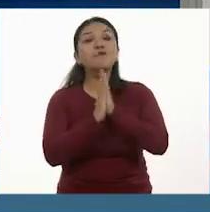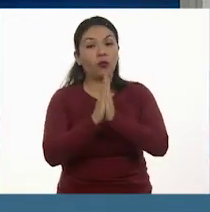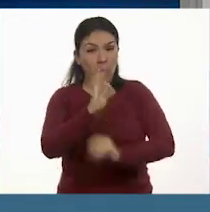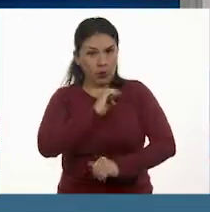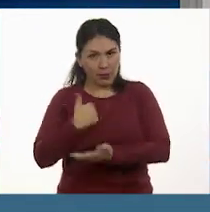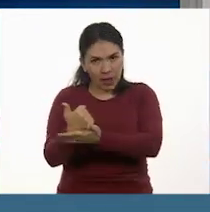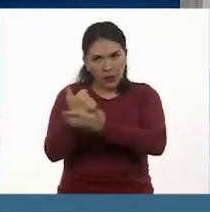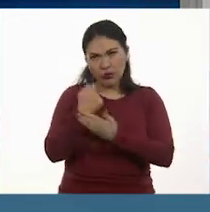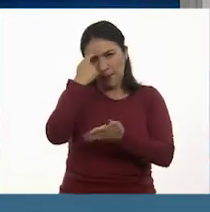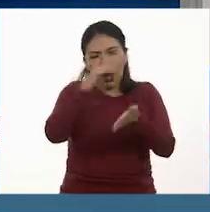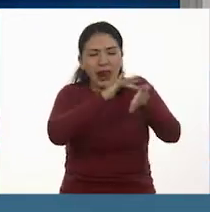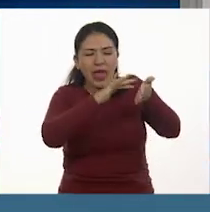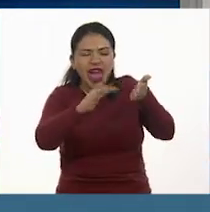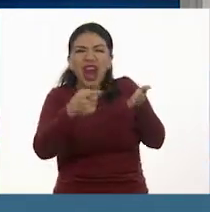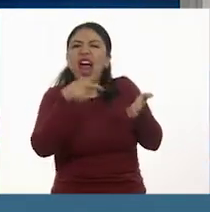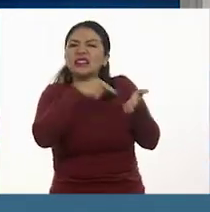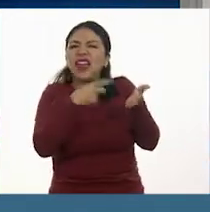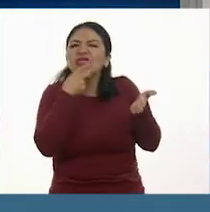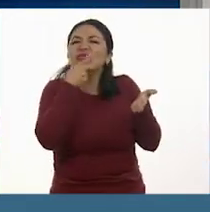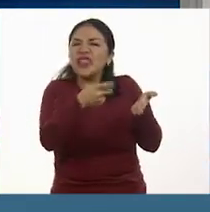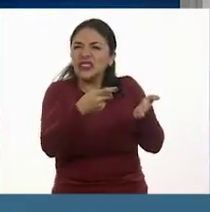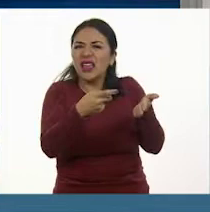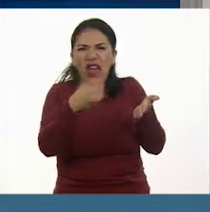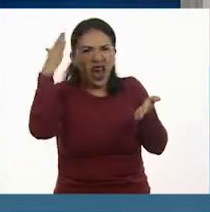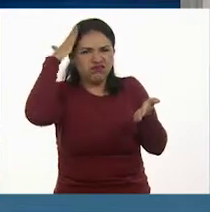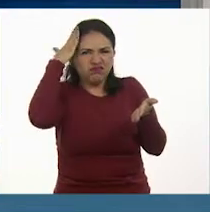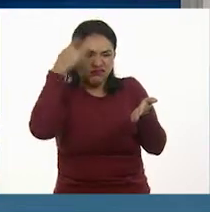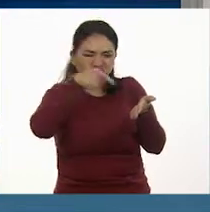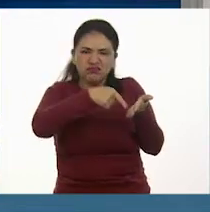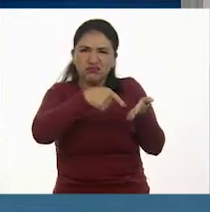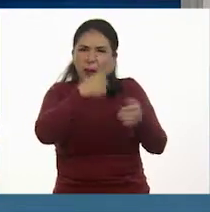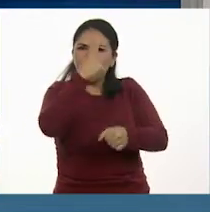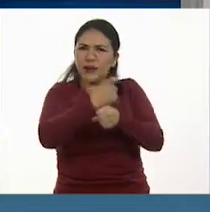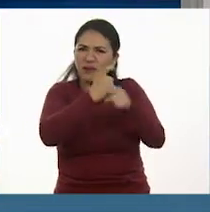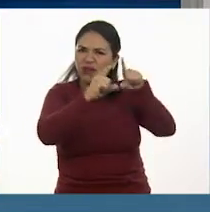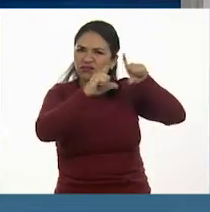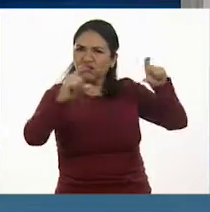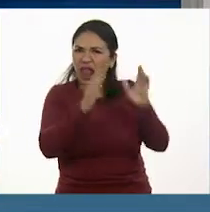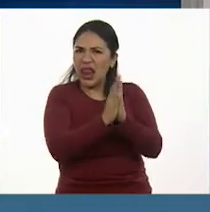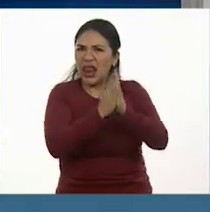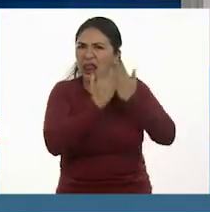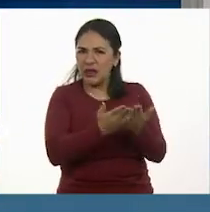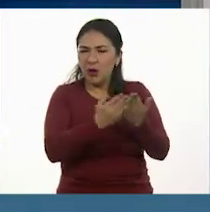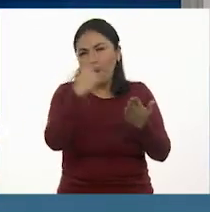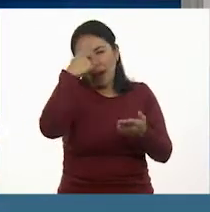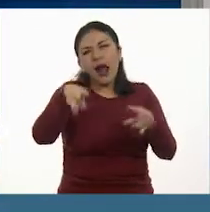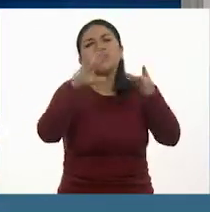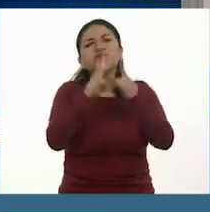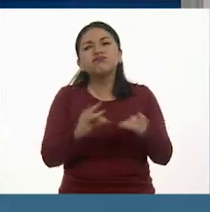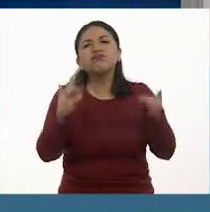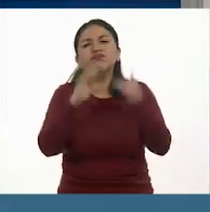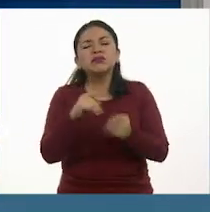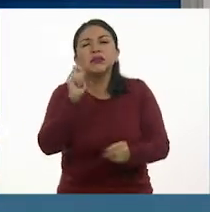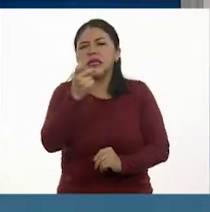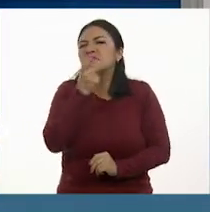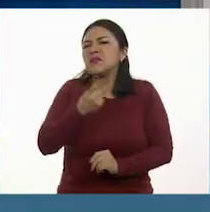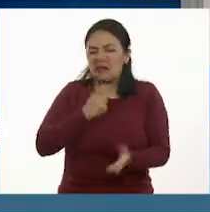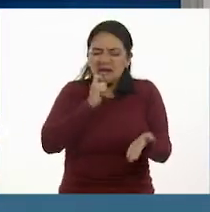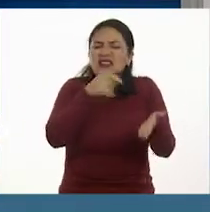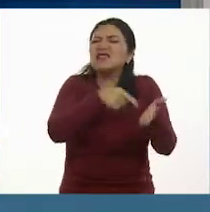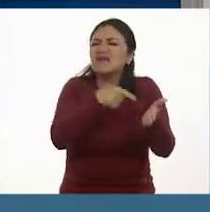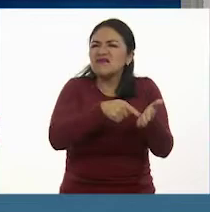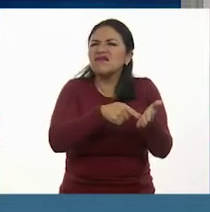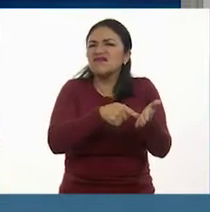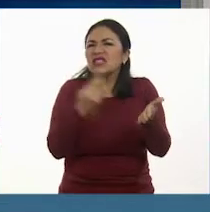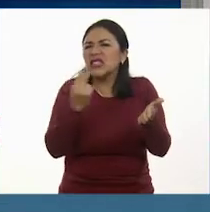puedes apoyar leyendo la consigna general que está en el primer párrafo y que nos puedas decir qué es lo que nos